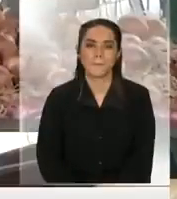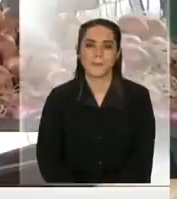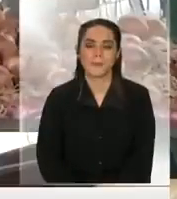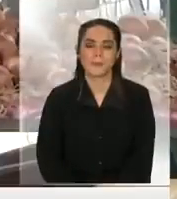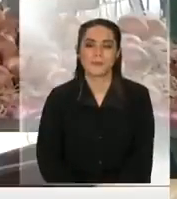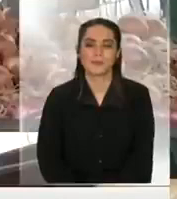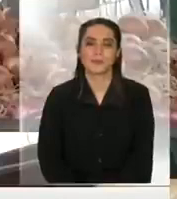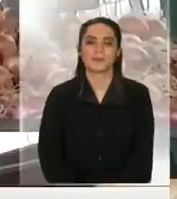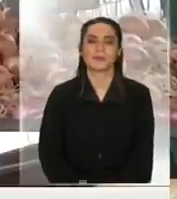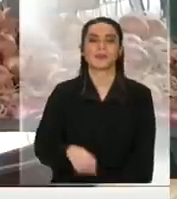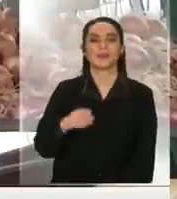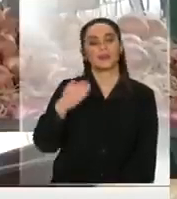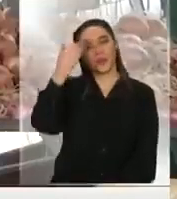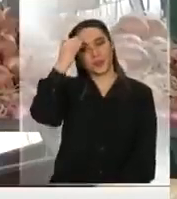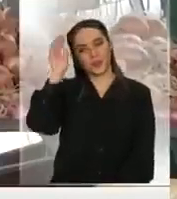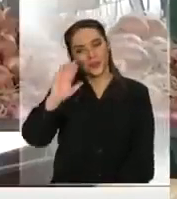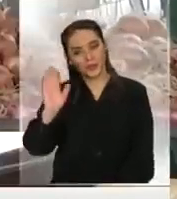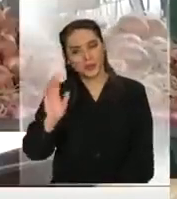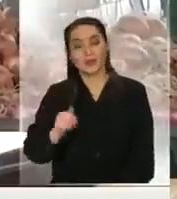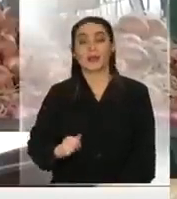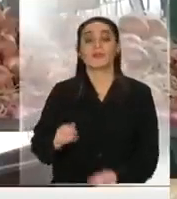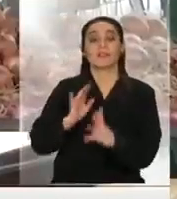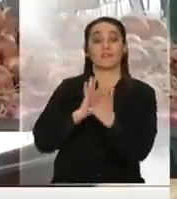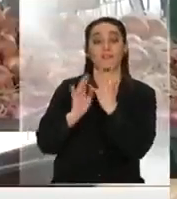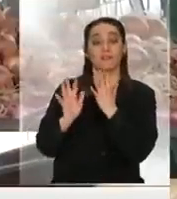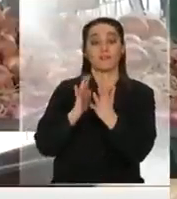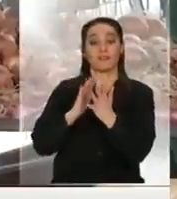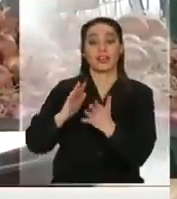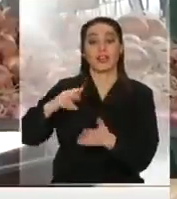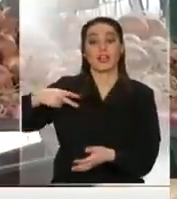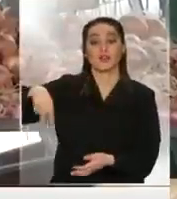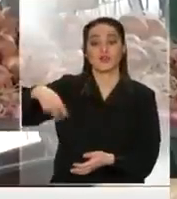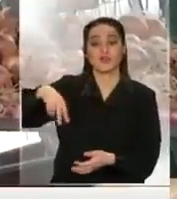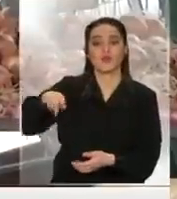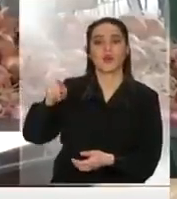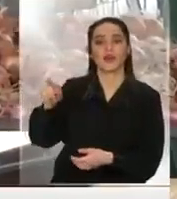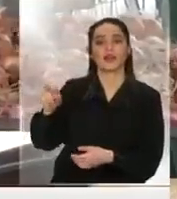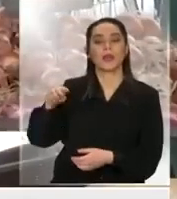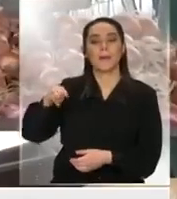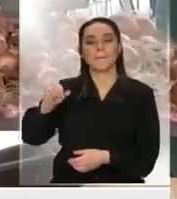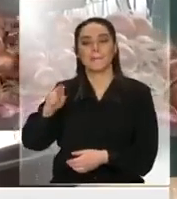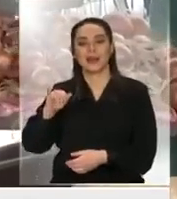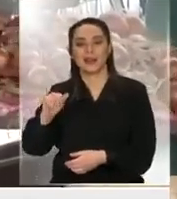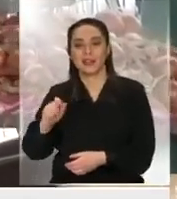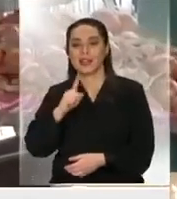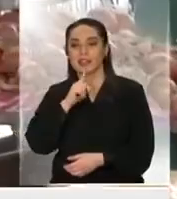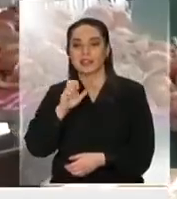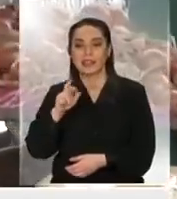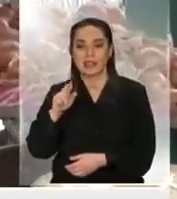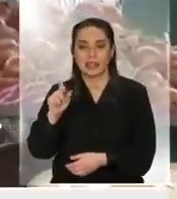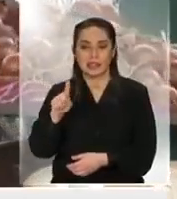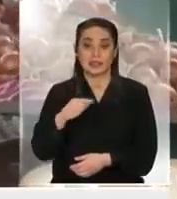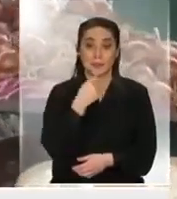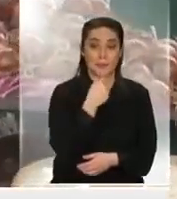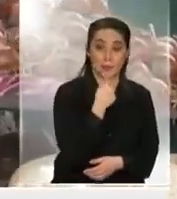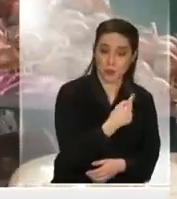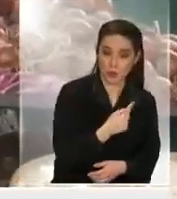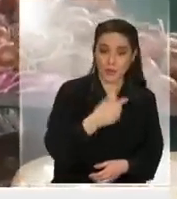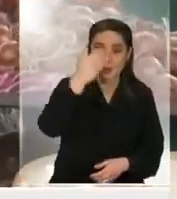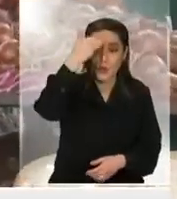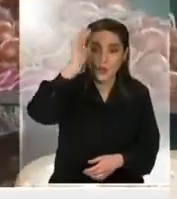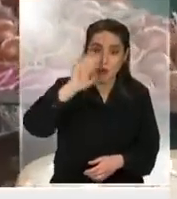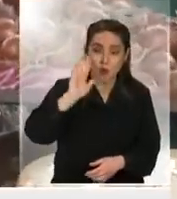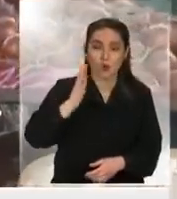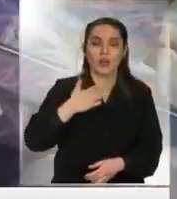sí Rodrigo candidato lo saludamos de acá de la feria de Ñuñua estoy con María Teresa que precisamente también quiere plantear su pregunta al candidato ya hola